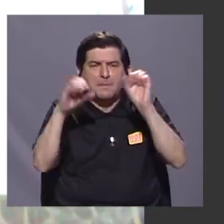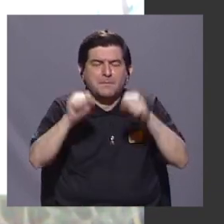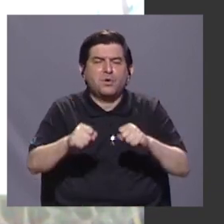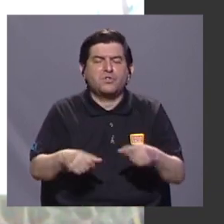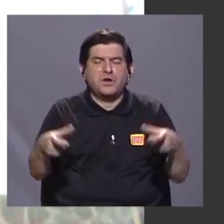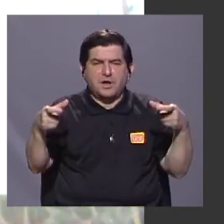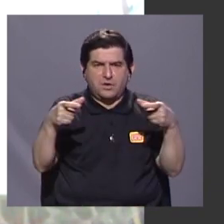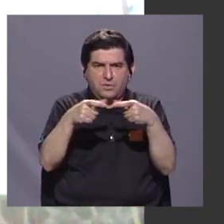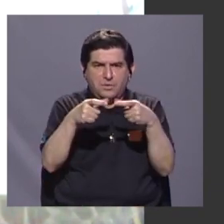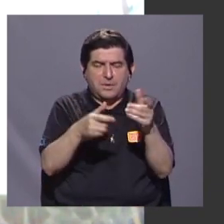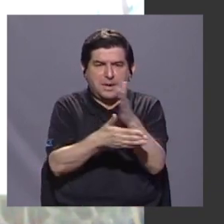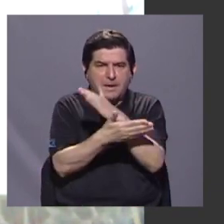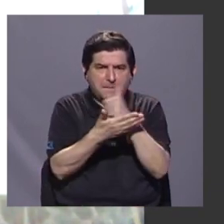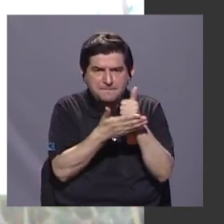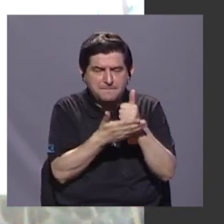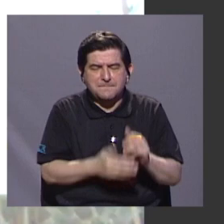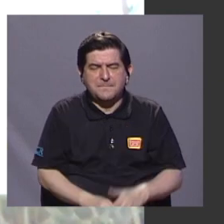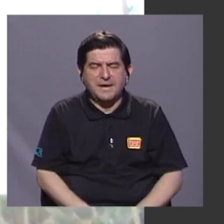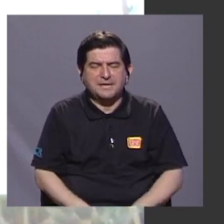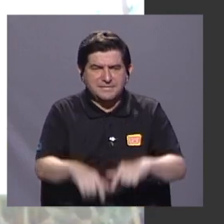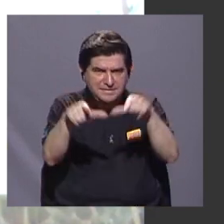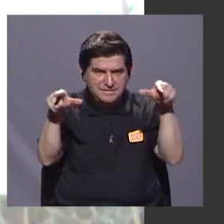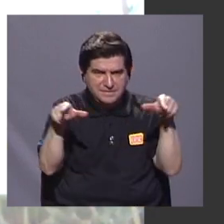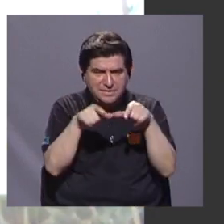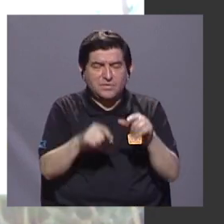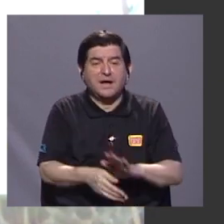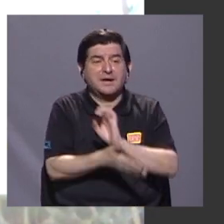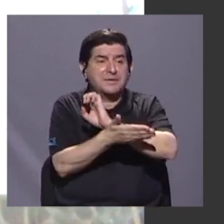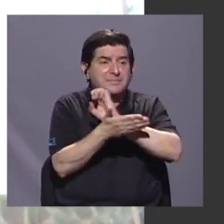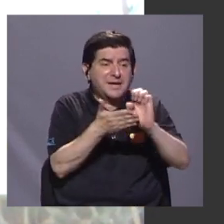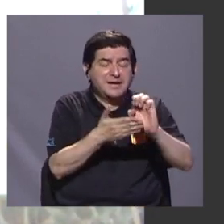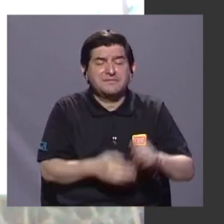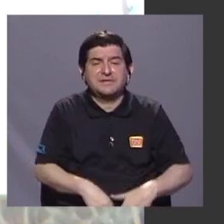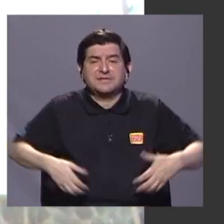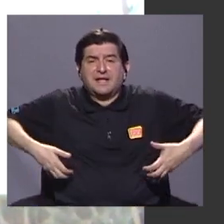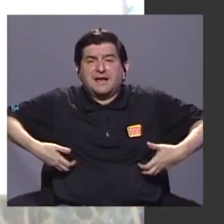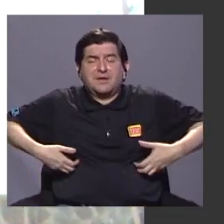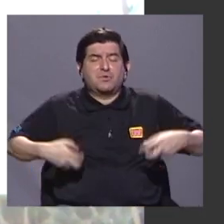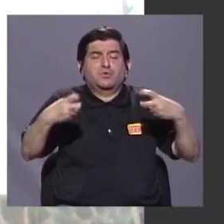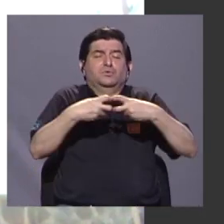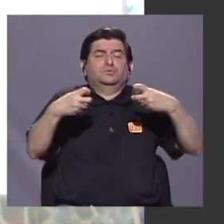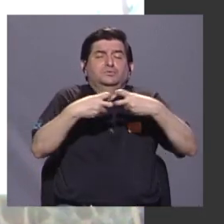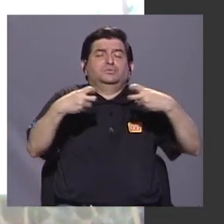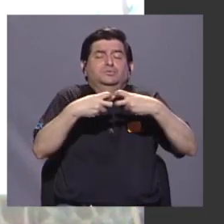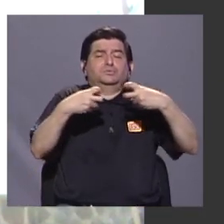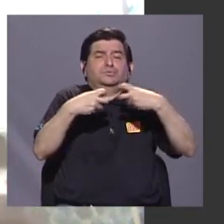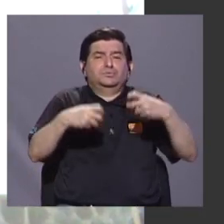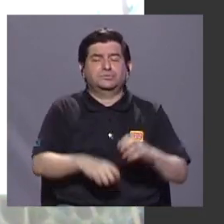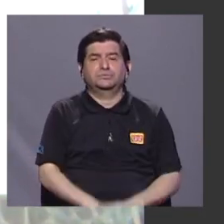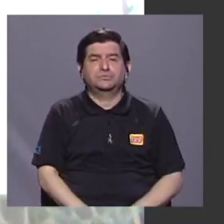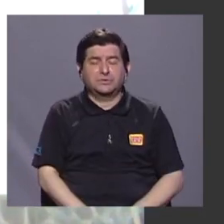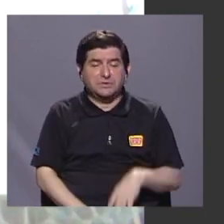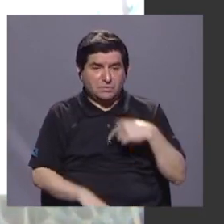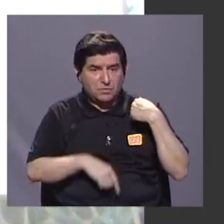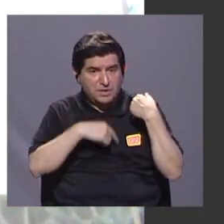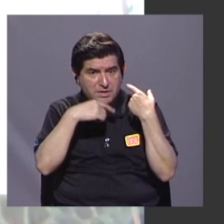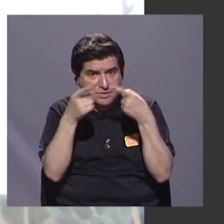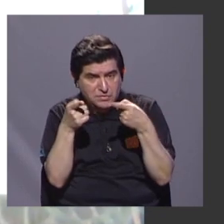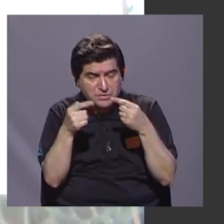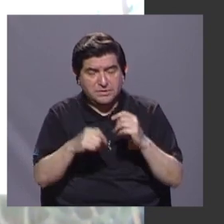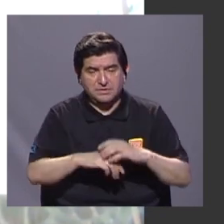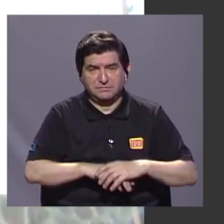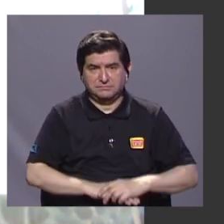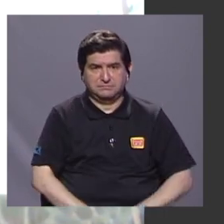conectar parche de tierra y evitar que los monos se electrocutaran durante el loro camino, digamos.